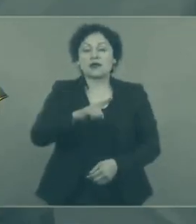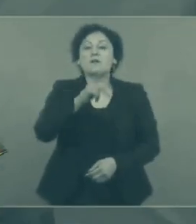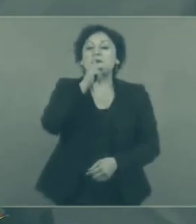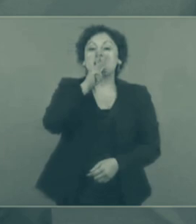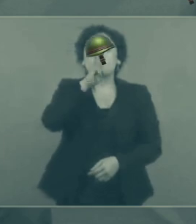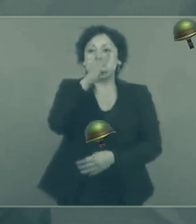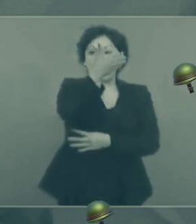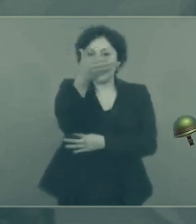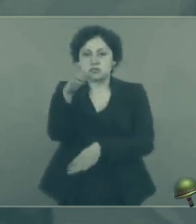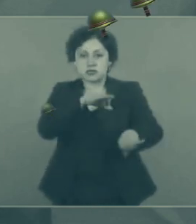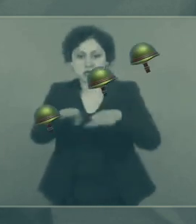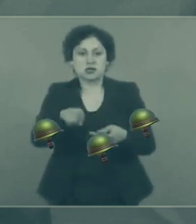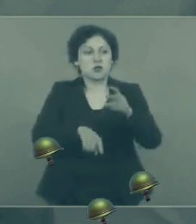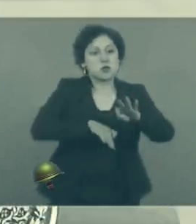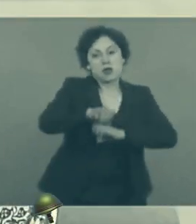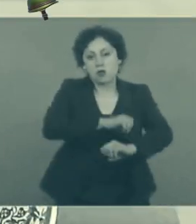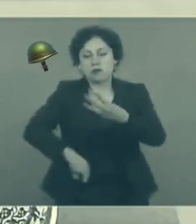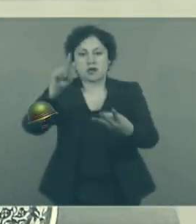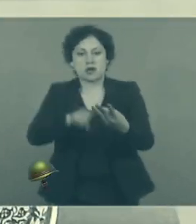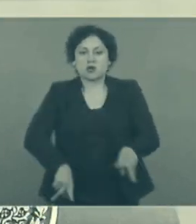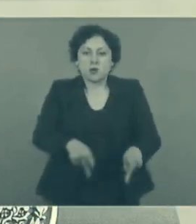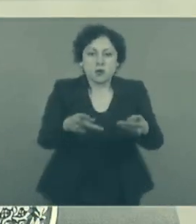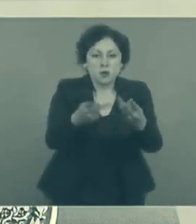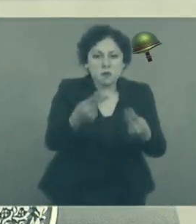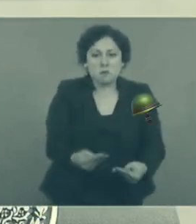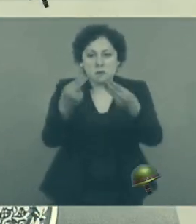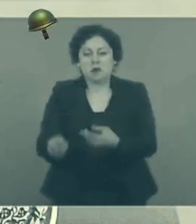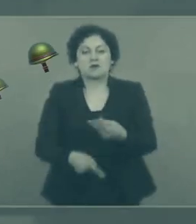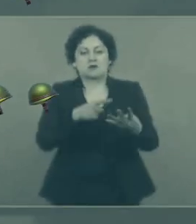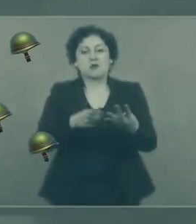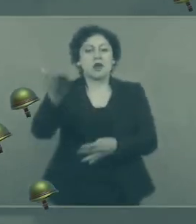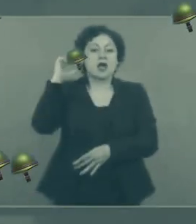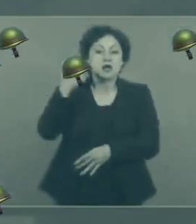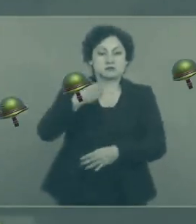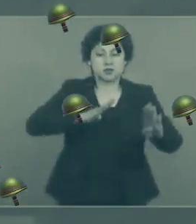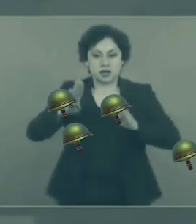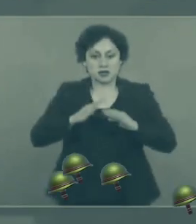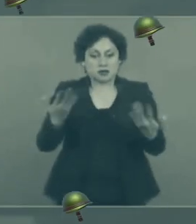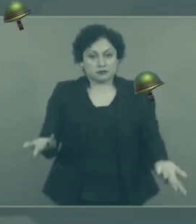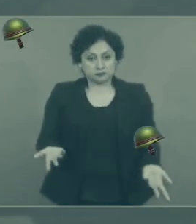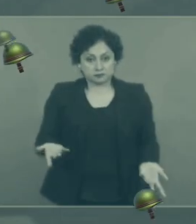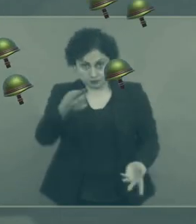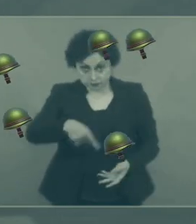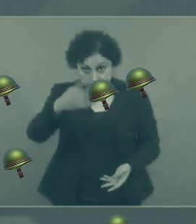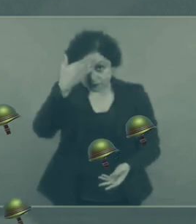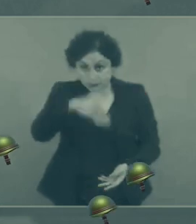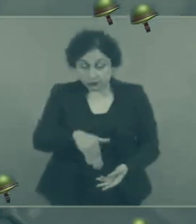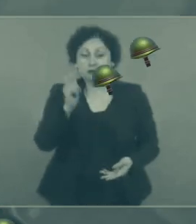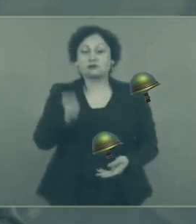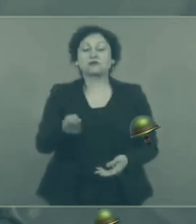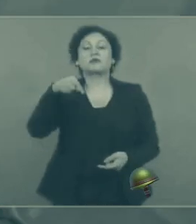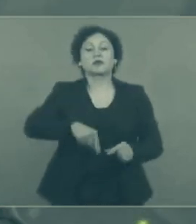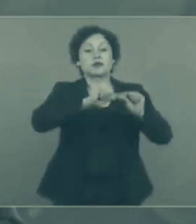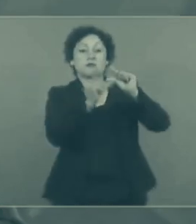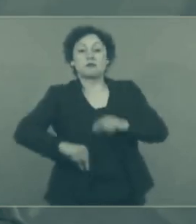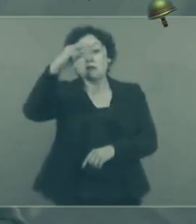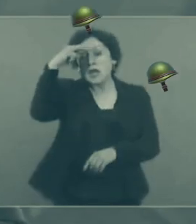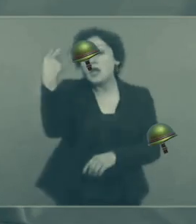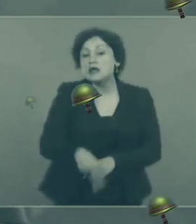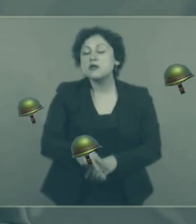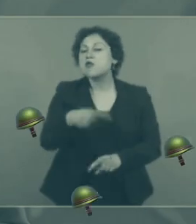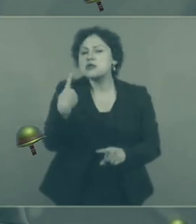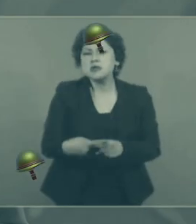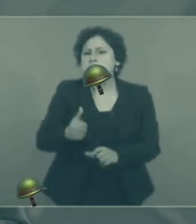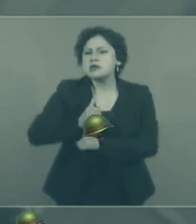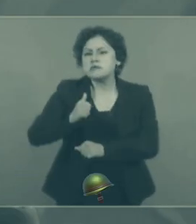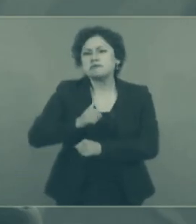hijos de mecánicos, hijos de comerciantes, hijos de militares. Nuestro ejército es un ejército popular. Por